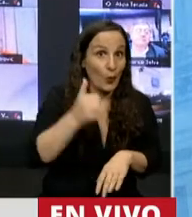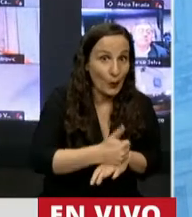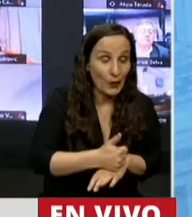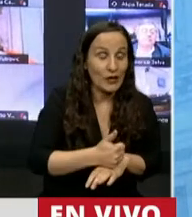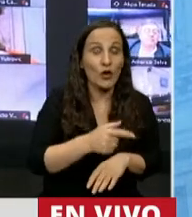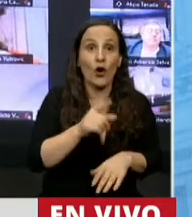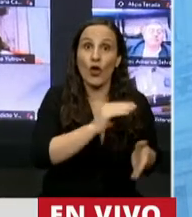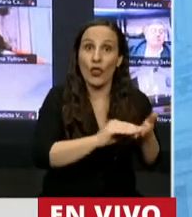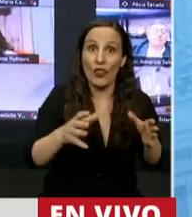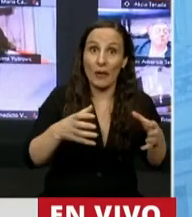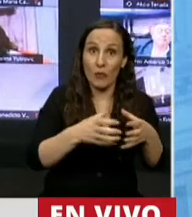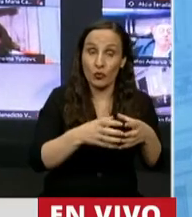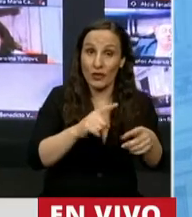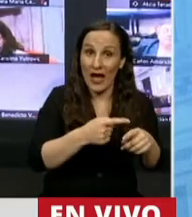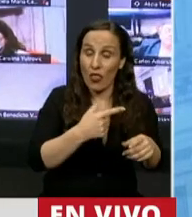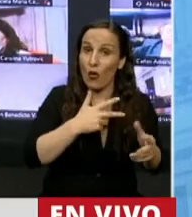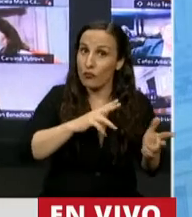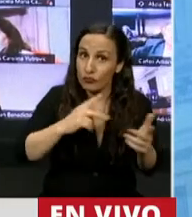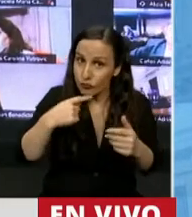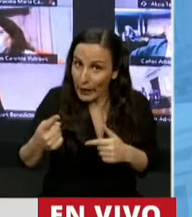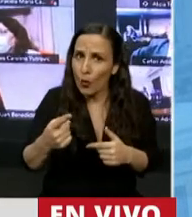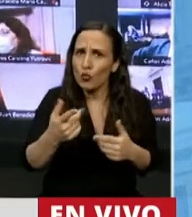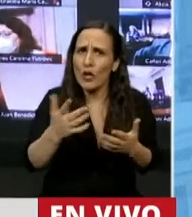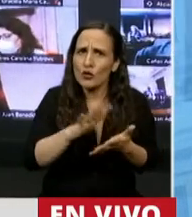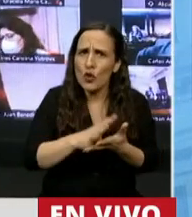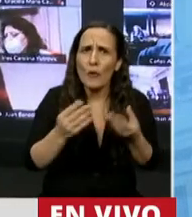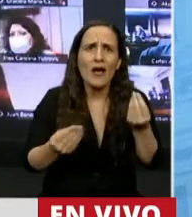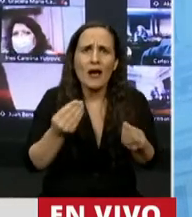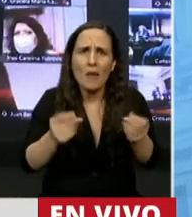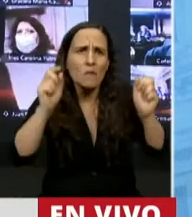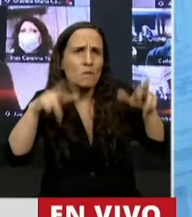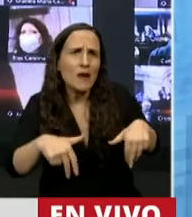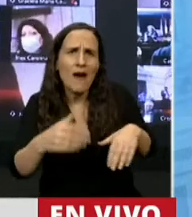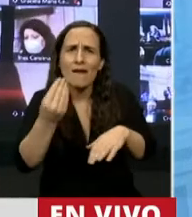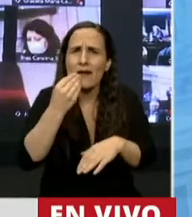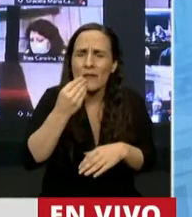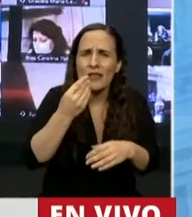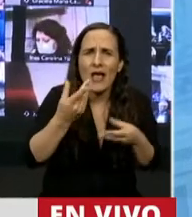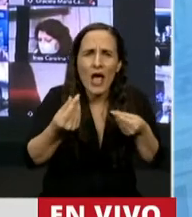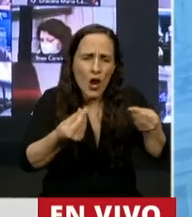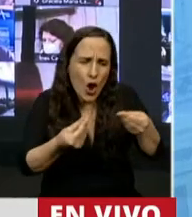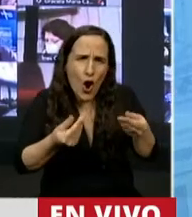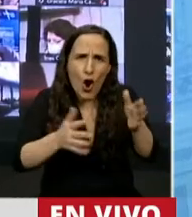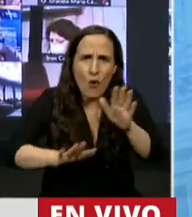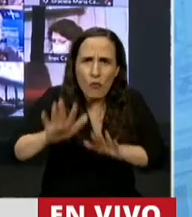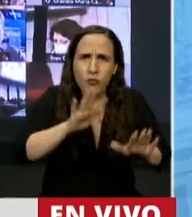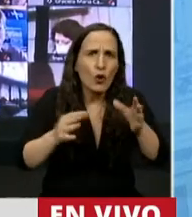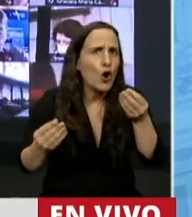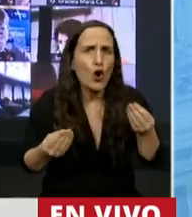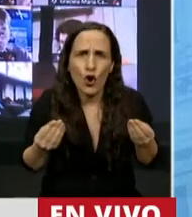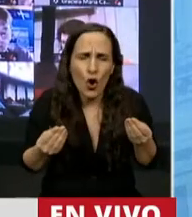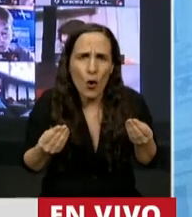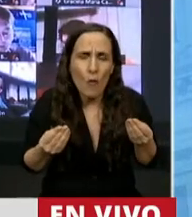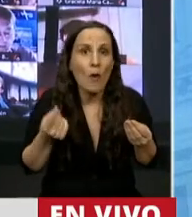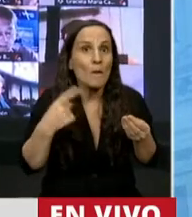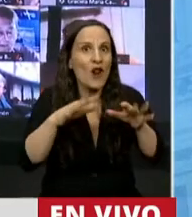por los diputados de este cuerpo respecto de las políticas alimentarias y el manejo de dichas partidas, pero él mismo